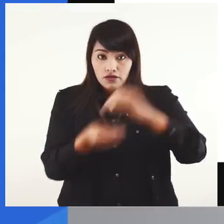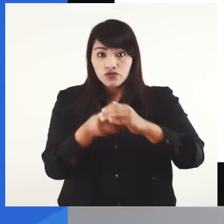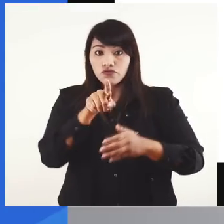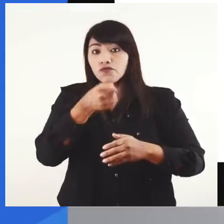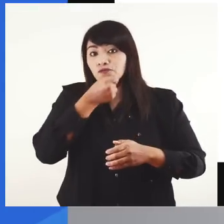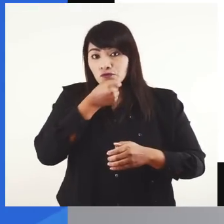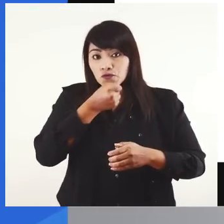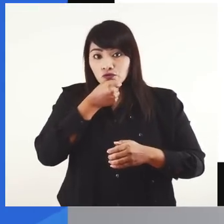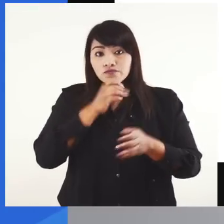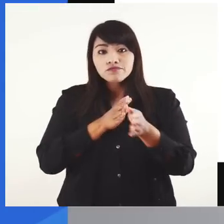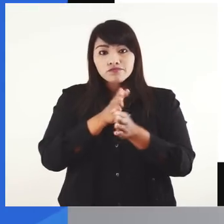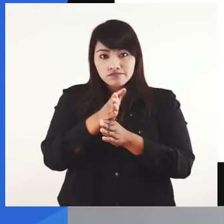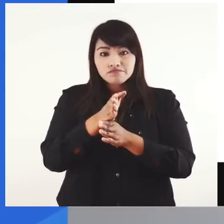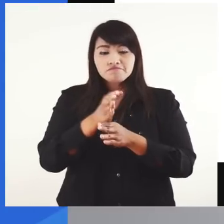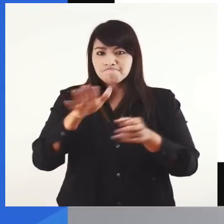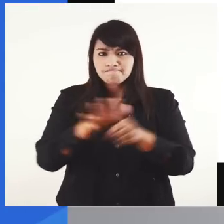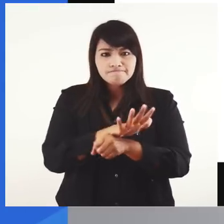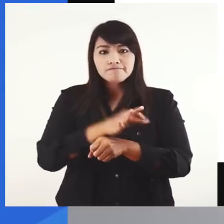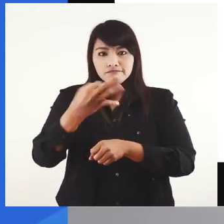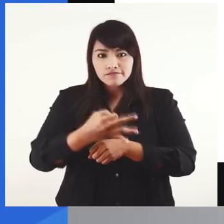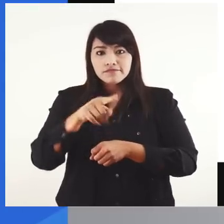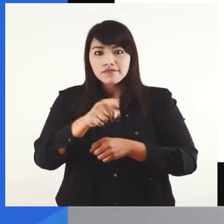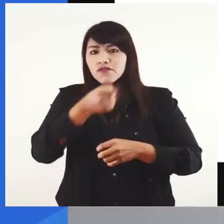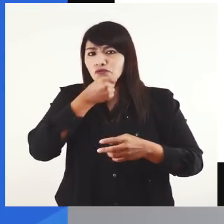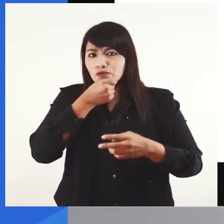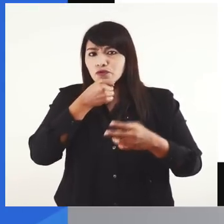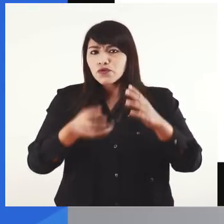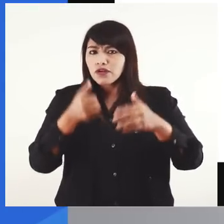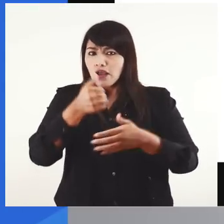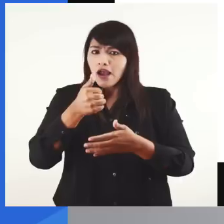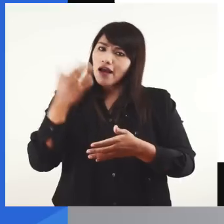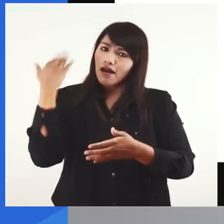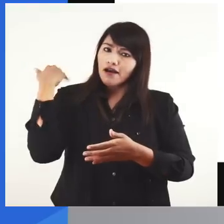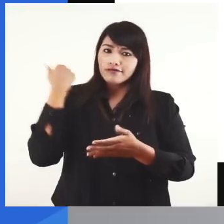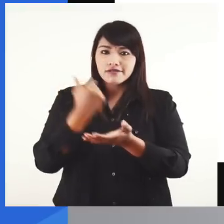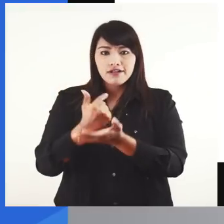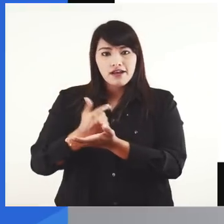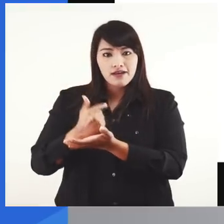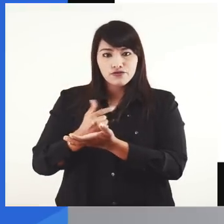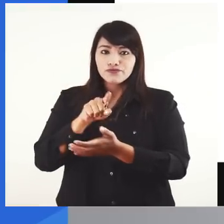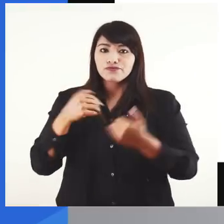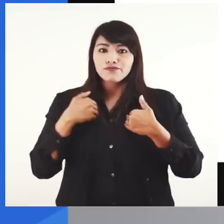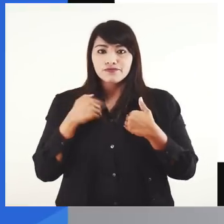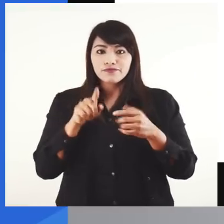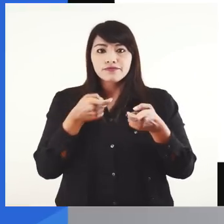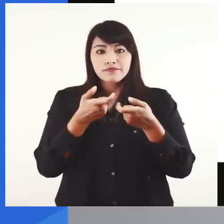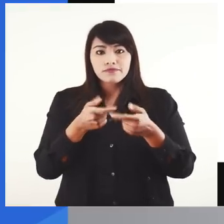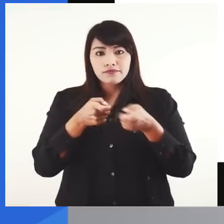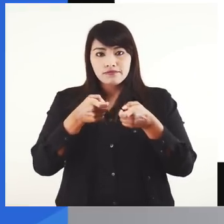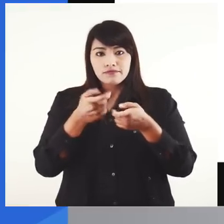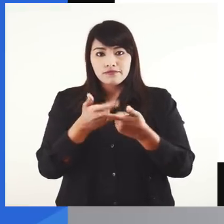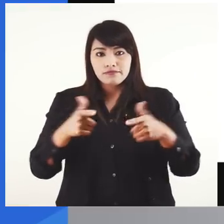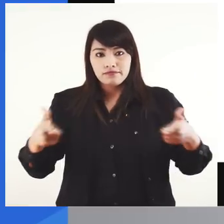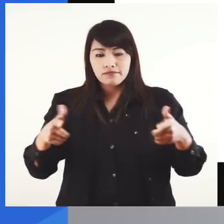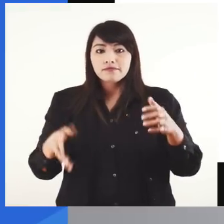Agrega tu información académica. Debes completar la información de cada uno de los grados académicos que posees y los idiomas que